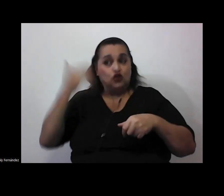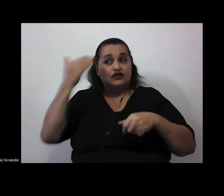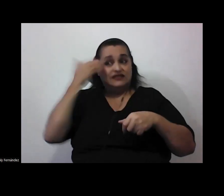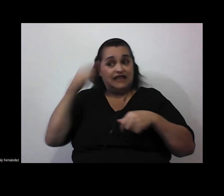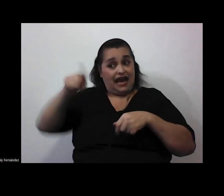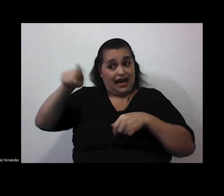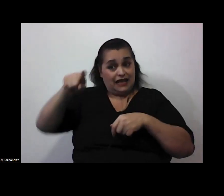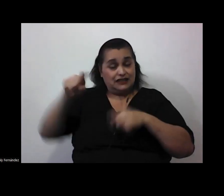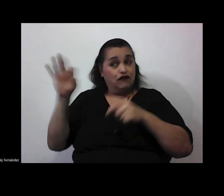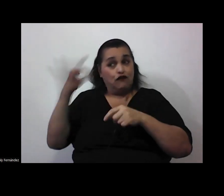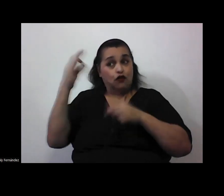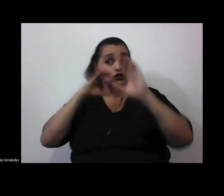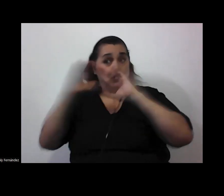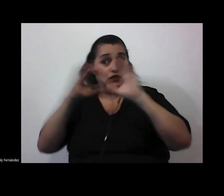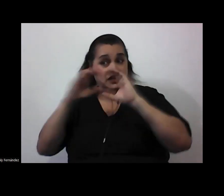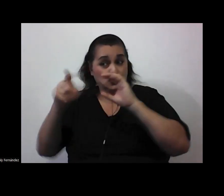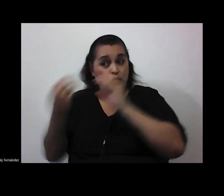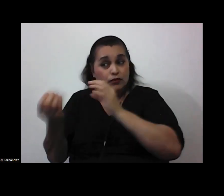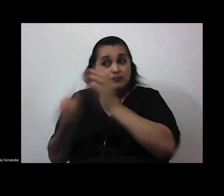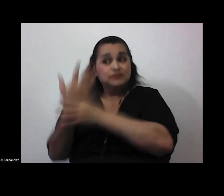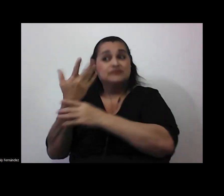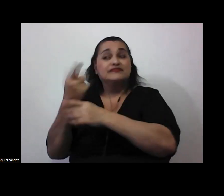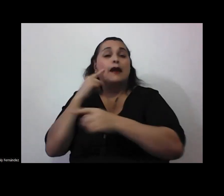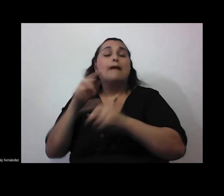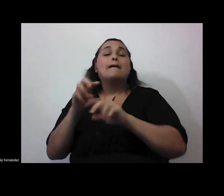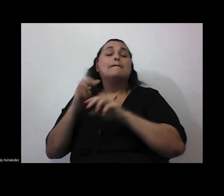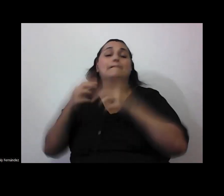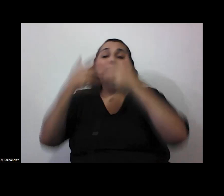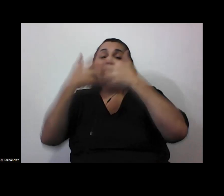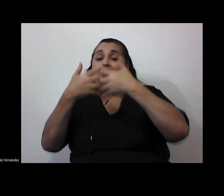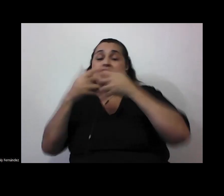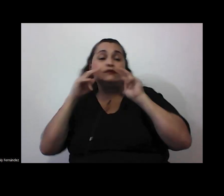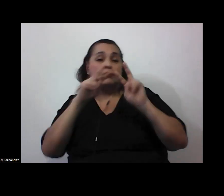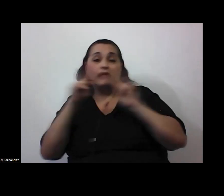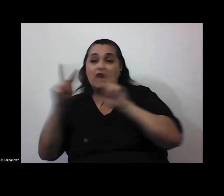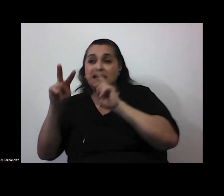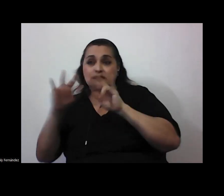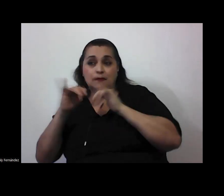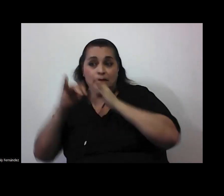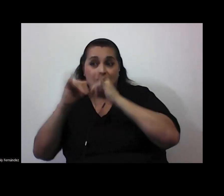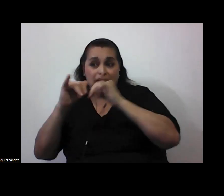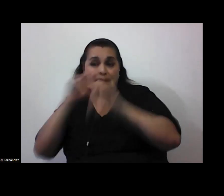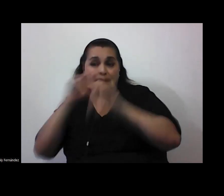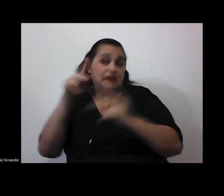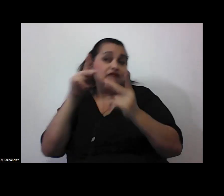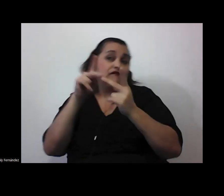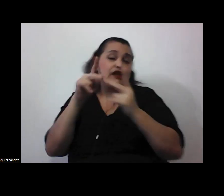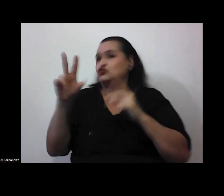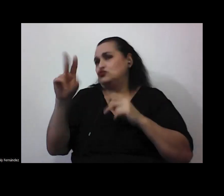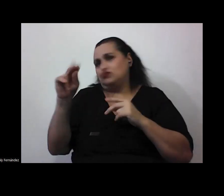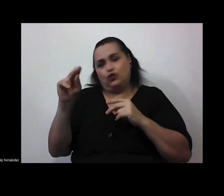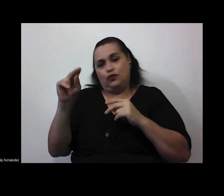medios subyacen ciertos mecanismos de vigilancia entre pares que no son perfectos por supuesto que no lo son